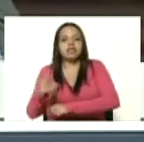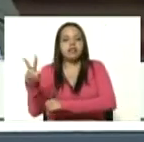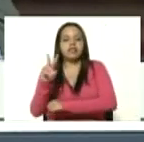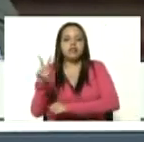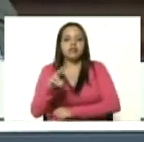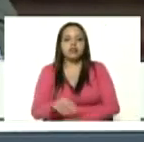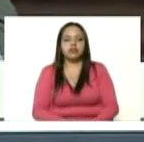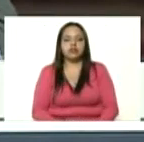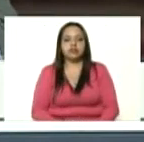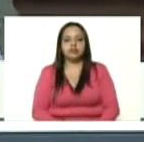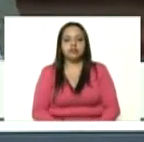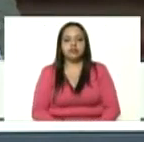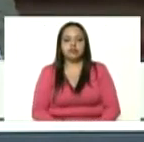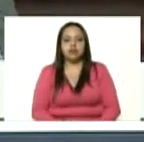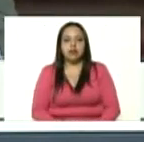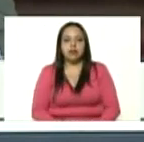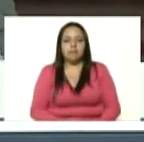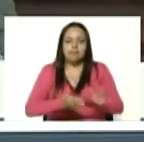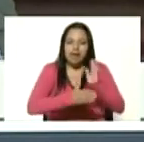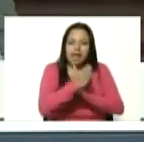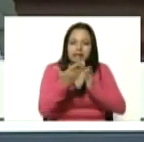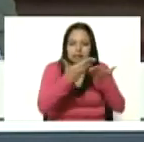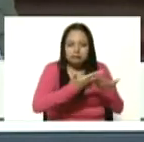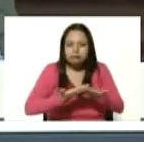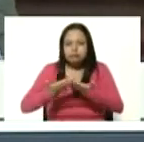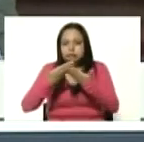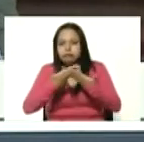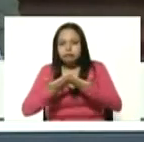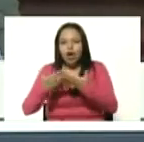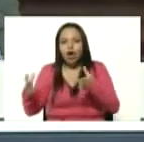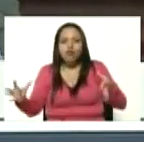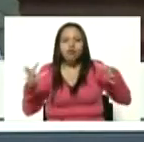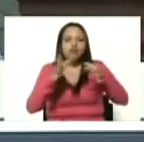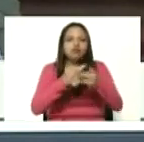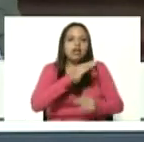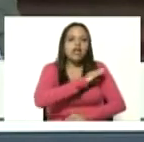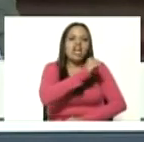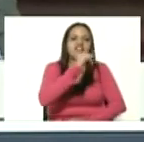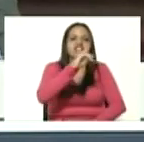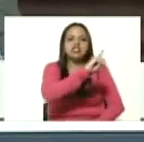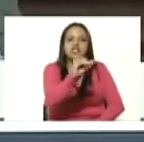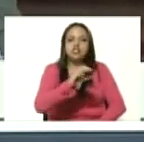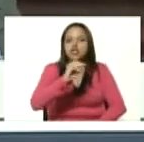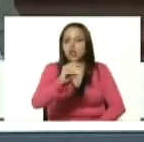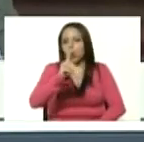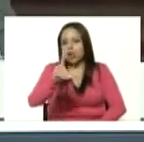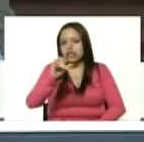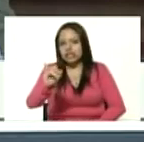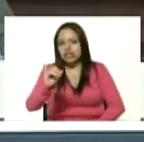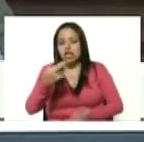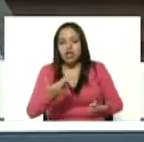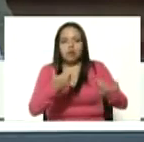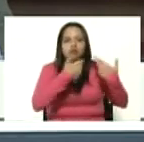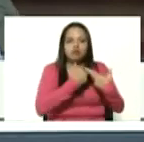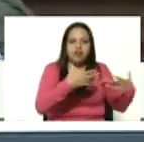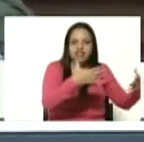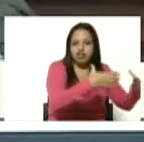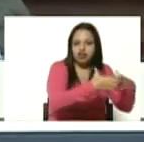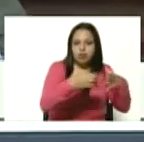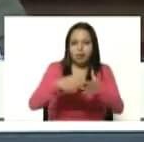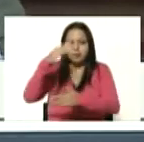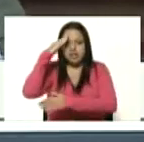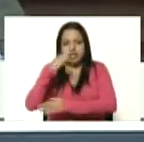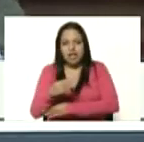para ir estudiando junto a los jefes de las SODI las jefes de los batallones los jefes de las redes ir